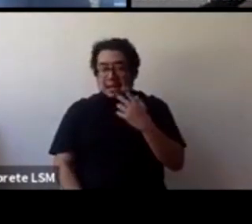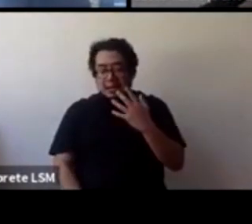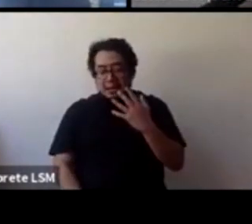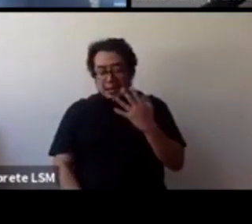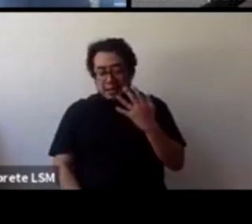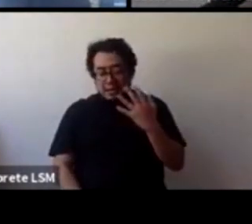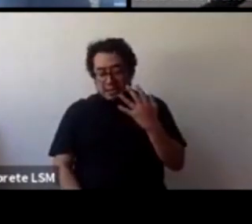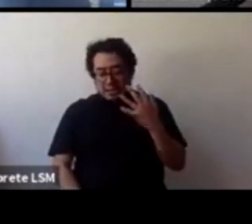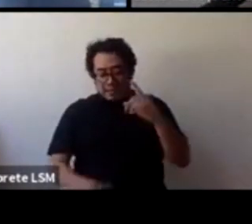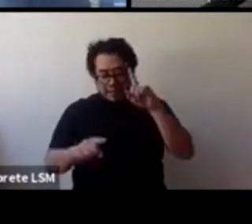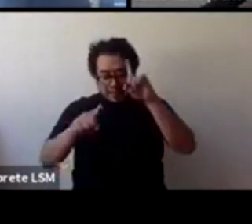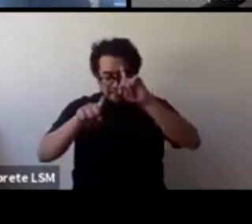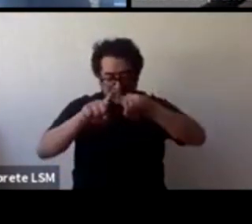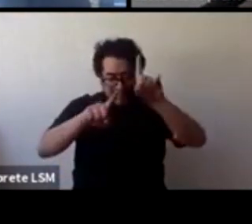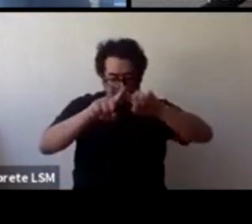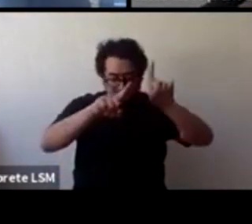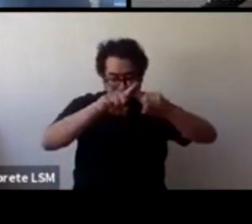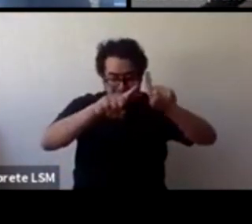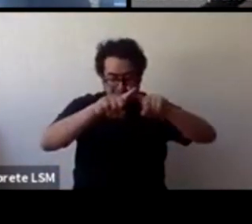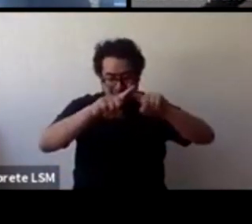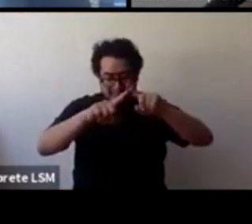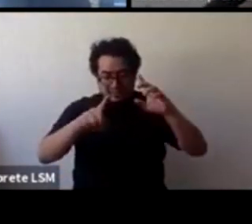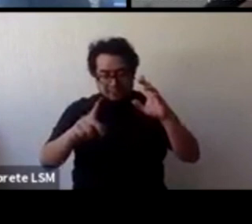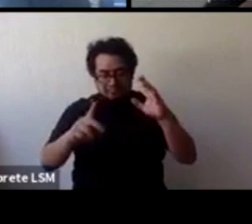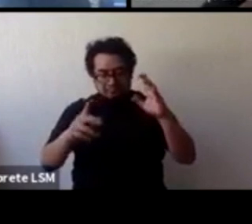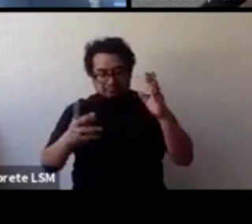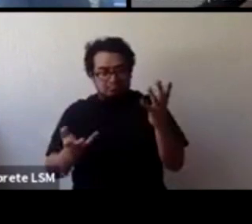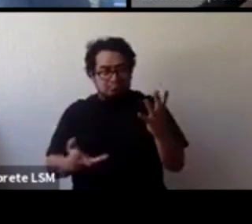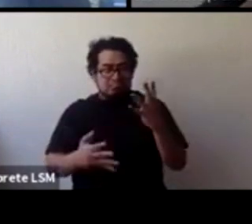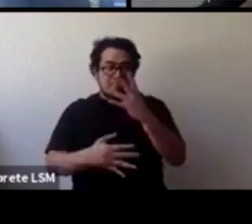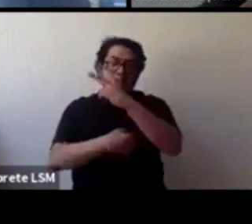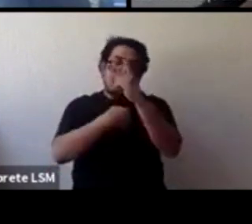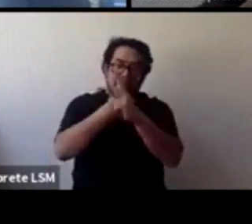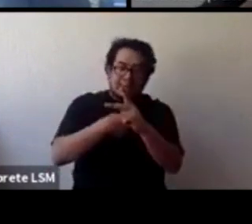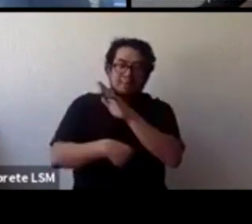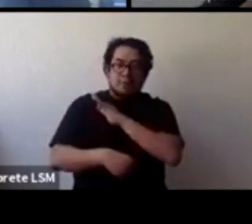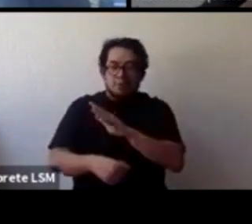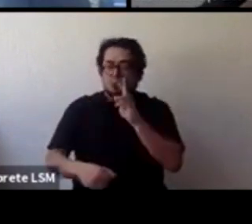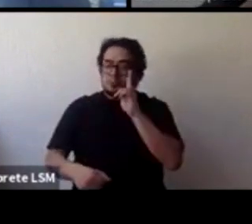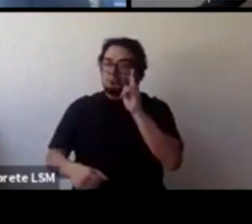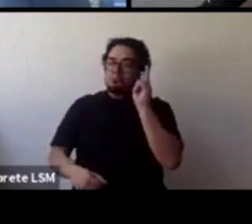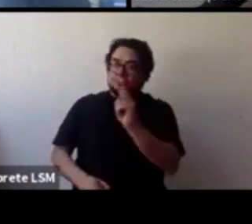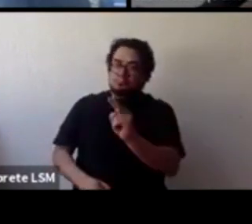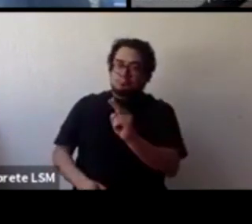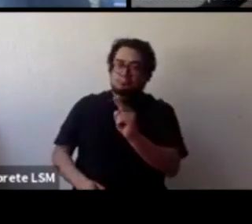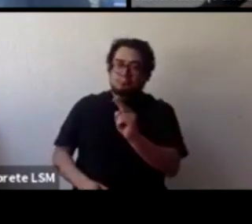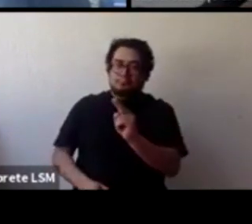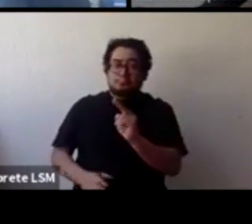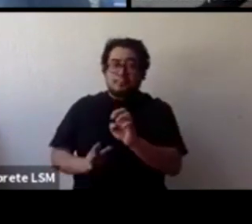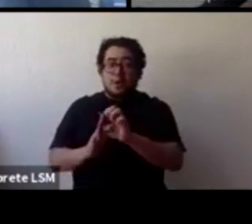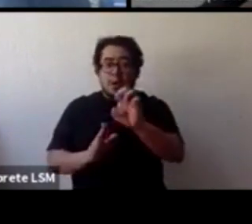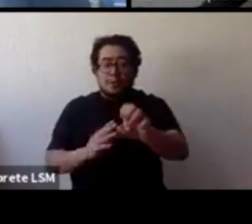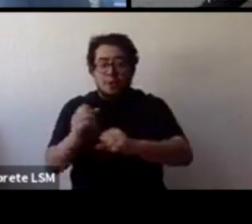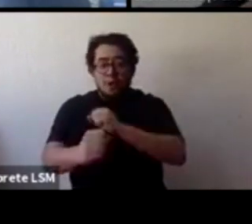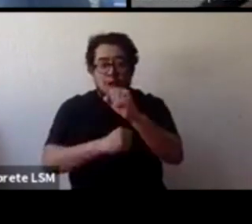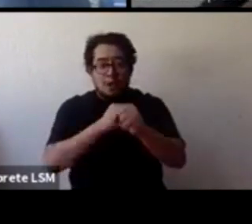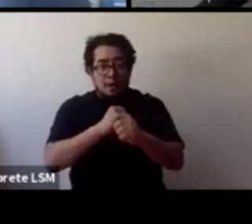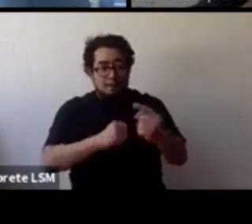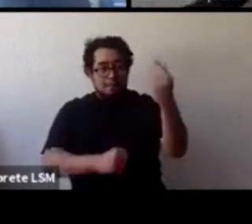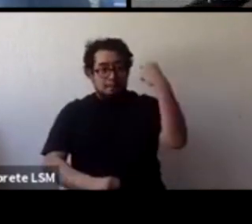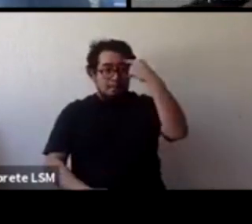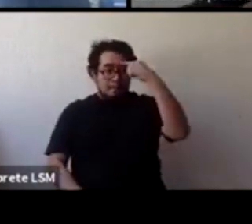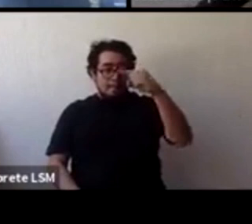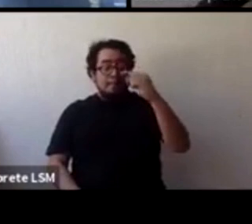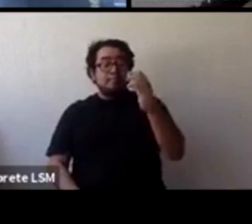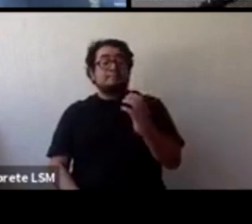muchos países y en muchos lugares. El año pasado hubo una gran iniciativa para que conociéramos el modelo